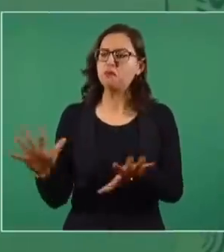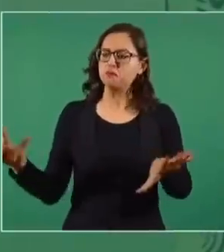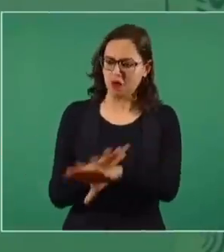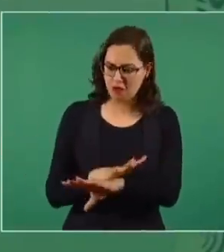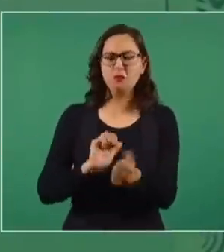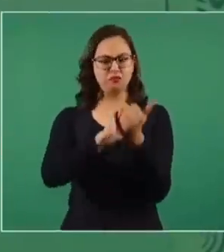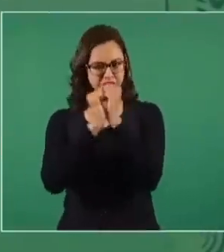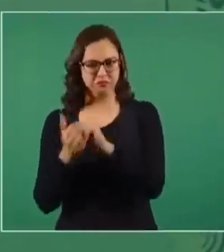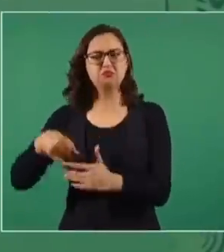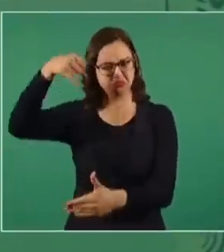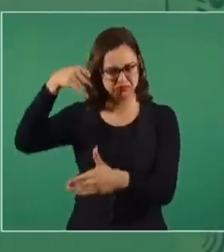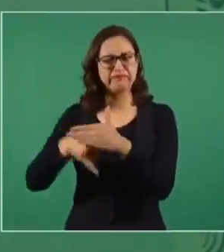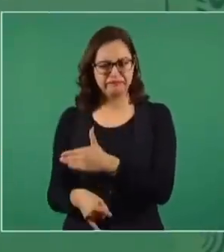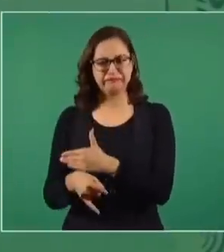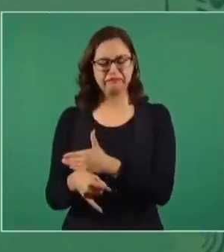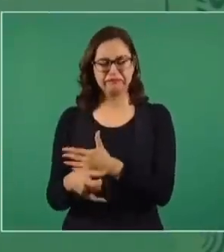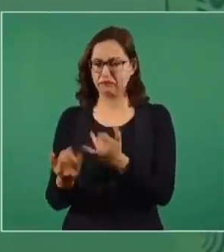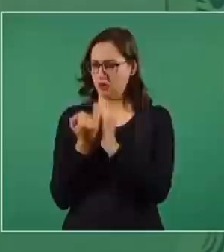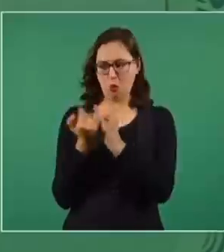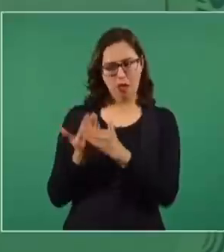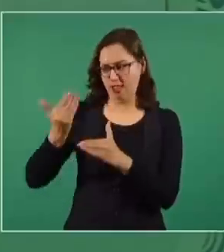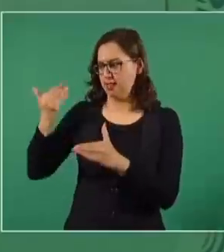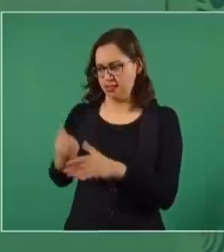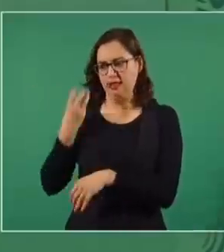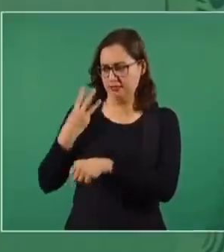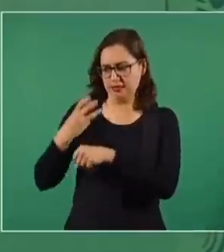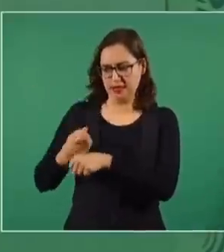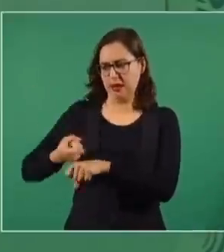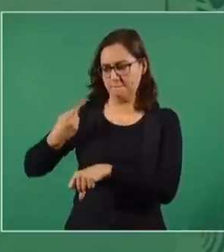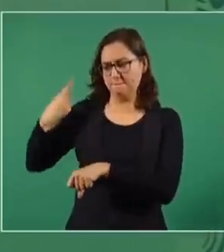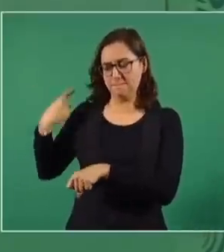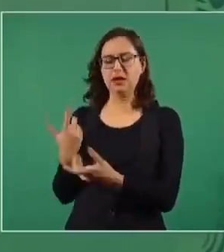igual de profunda como la independencia, como la reforma, como la revolución,